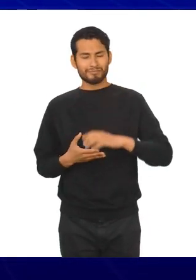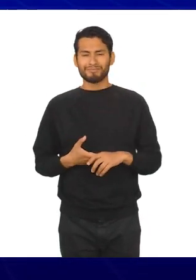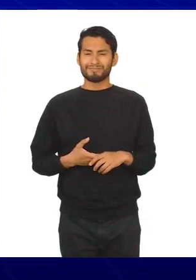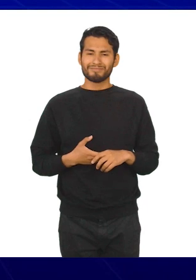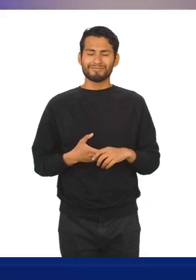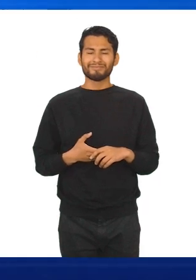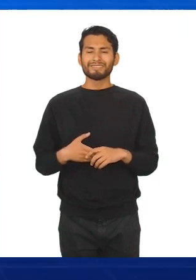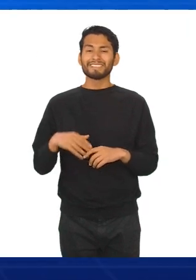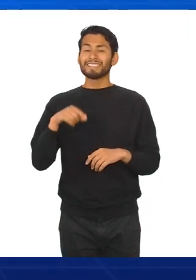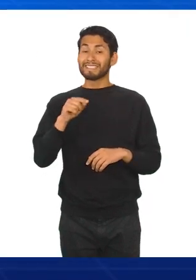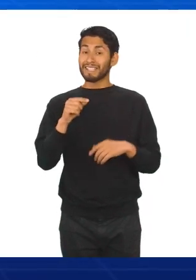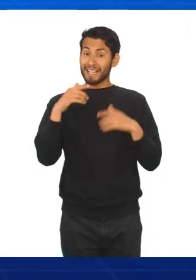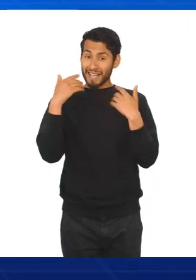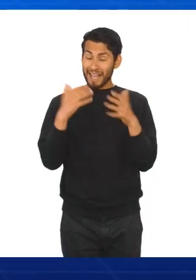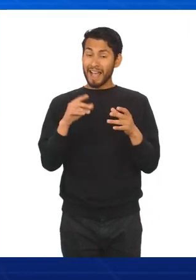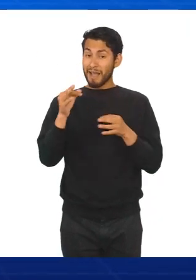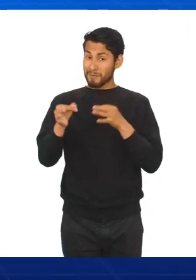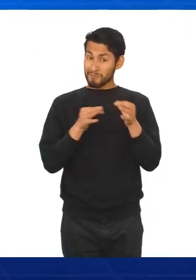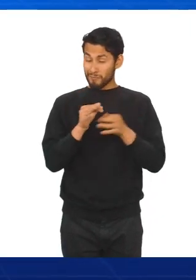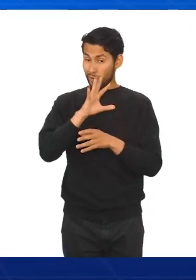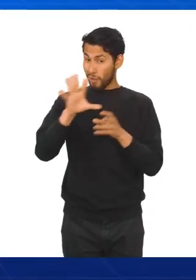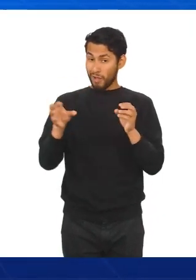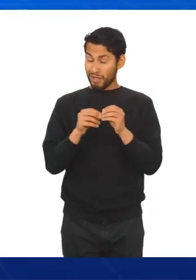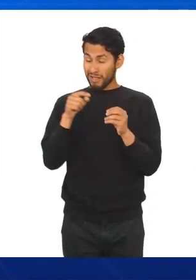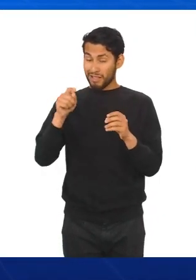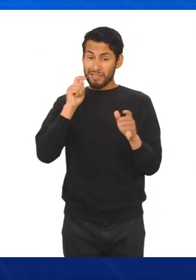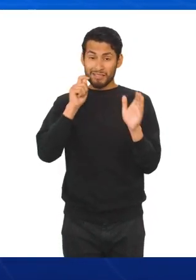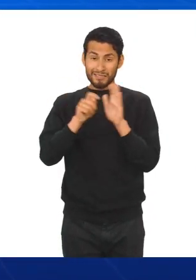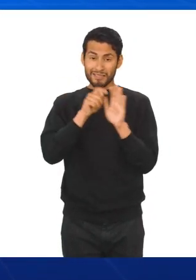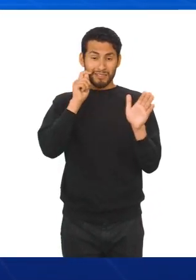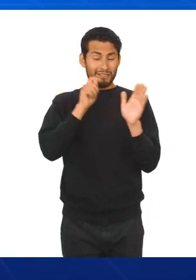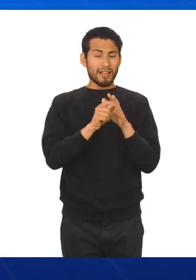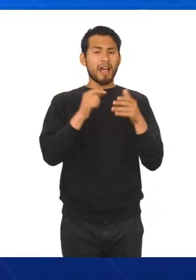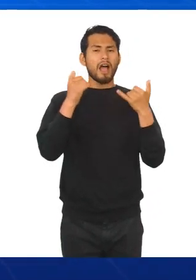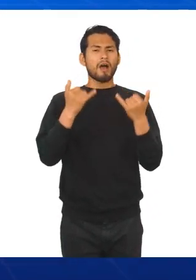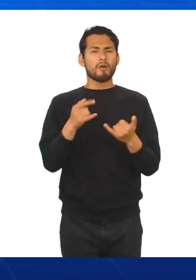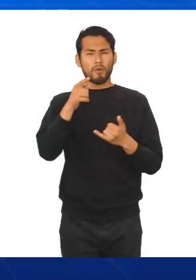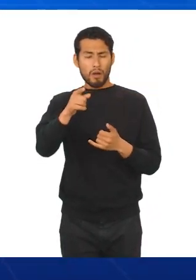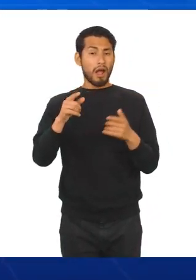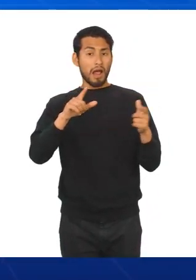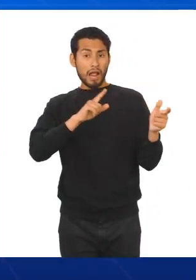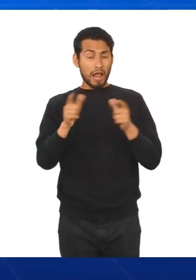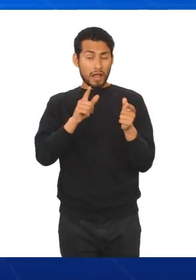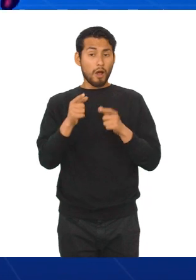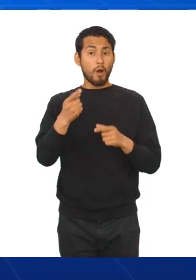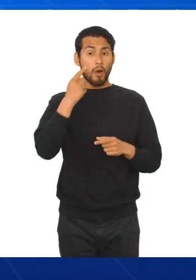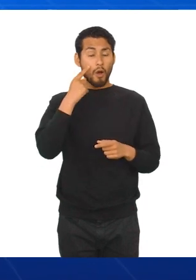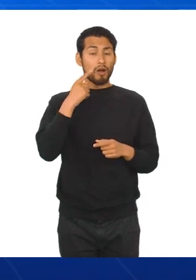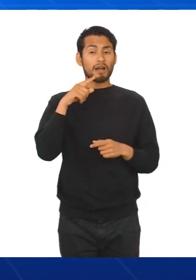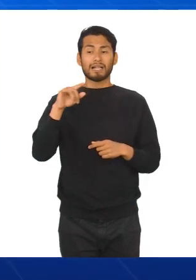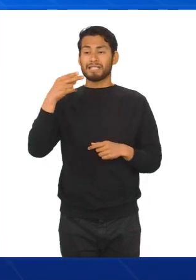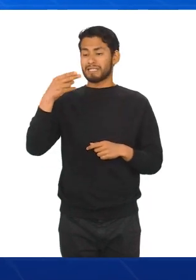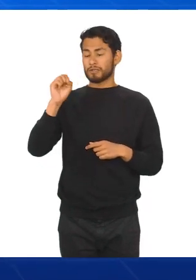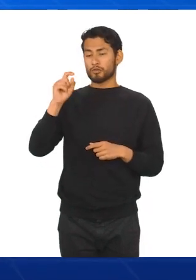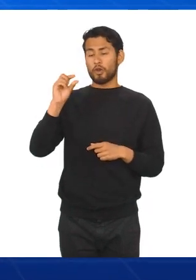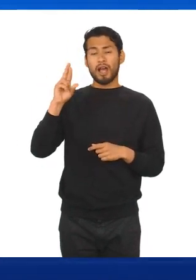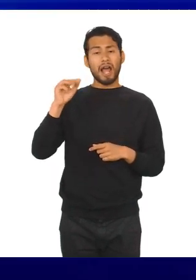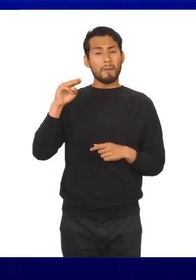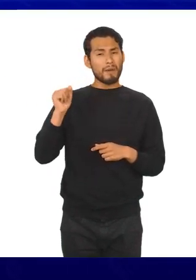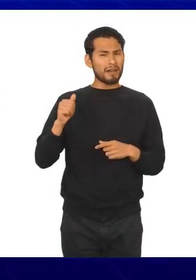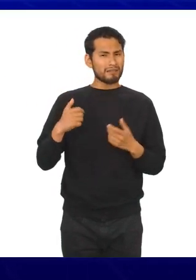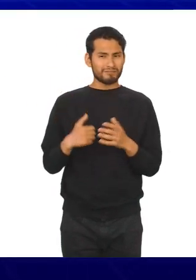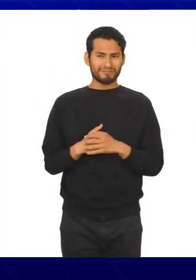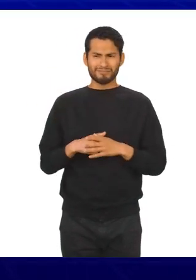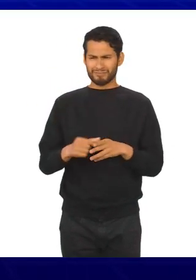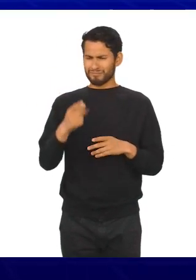horizontales. Chicos, ya habiéndoles explicado todos estos tipos de gráfico, ahora prepárense para conocer al histograma.